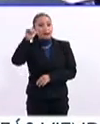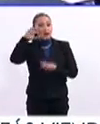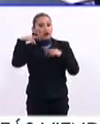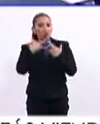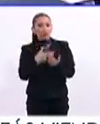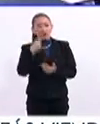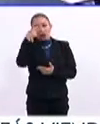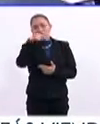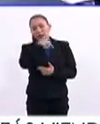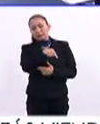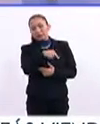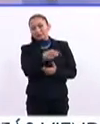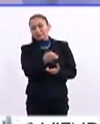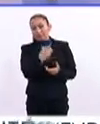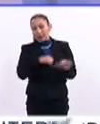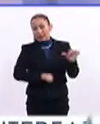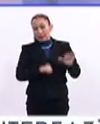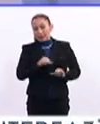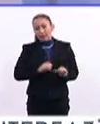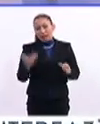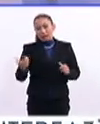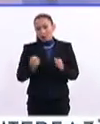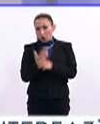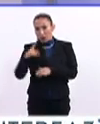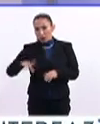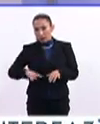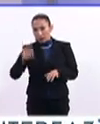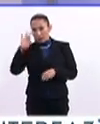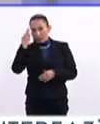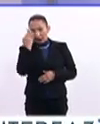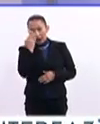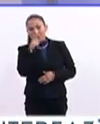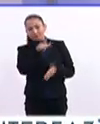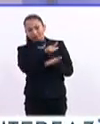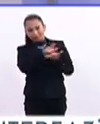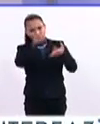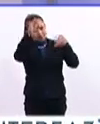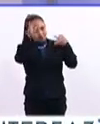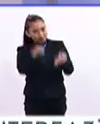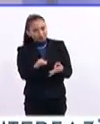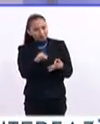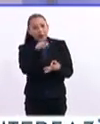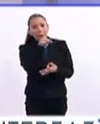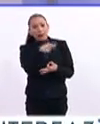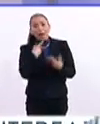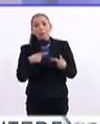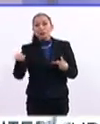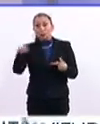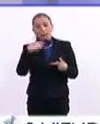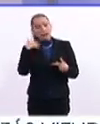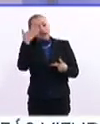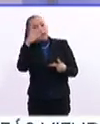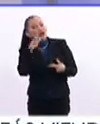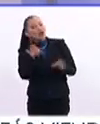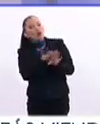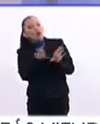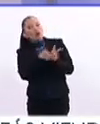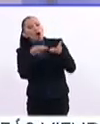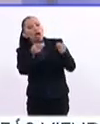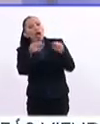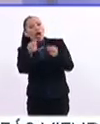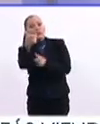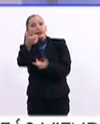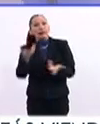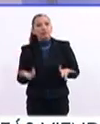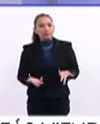esta reunión. Creo que es una de las principales acciones que está siguiendo el nuevo gobierno federal, transparencia, para que la población pueda enterarse de cómo se están gastando